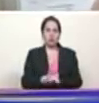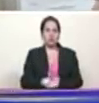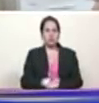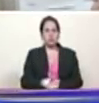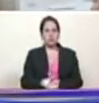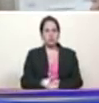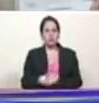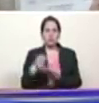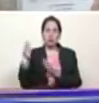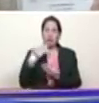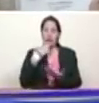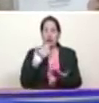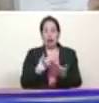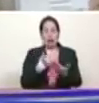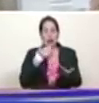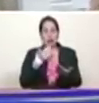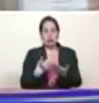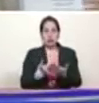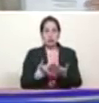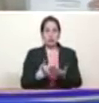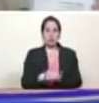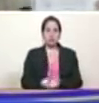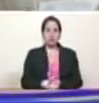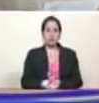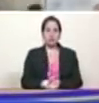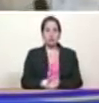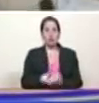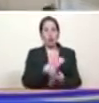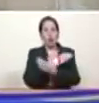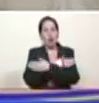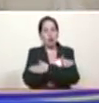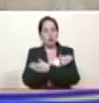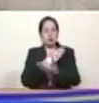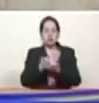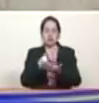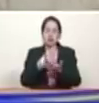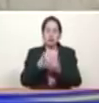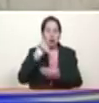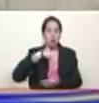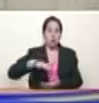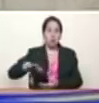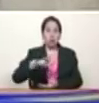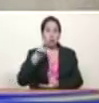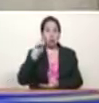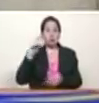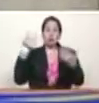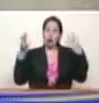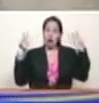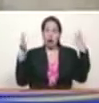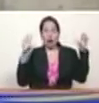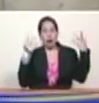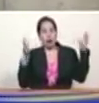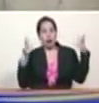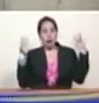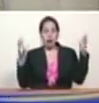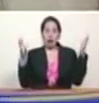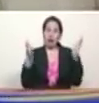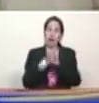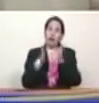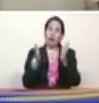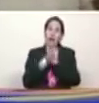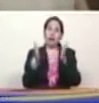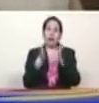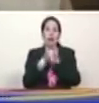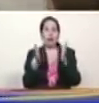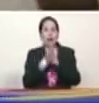Vázquez gracias hermano un gran abrazo y a todo ese pueblo miren que los estoy viendo aplaudiendo allí ahí veo algunos milicianos